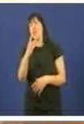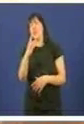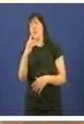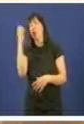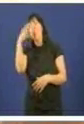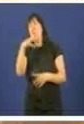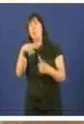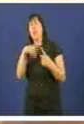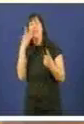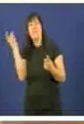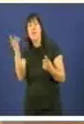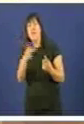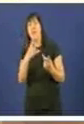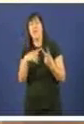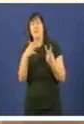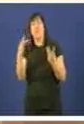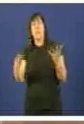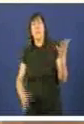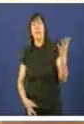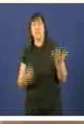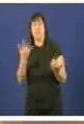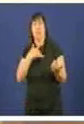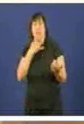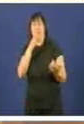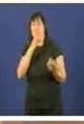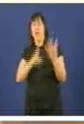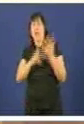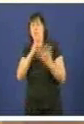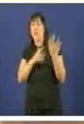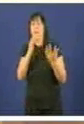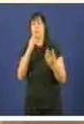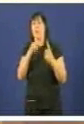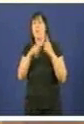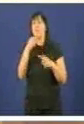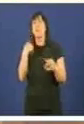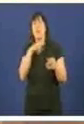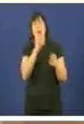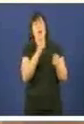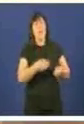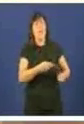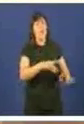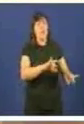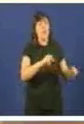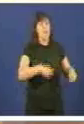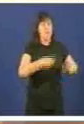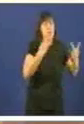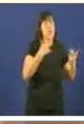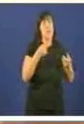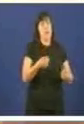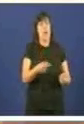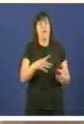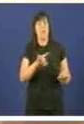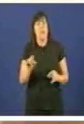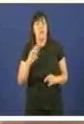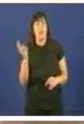eléctrica, de limpeza, e en forma tamén da aportación que fixeron de edificios, de terrenos e de outro tipo, ademais de